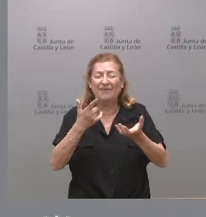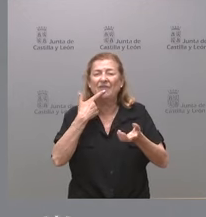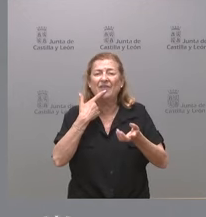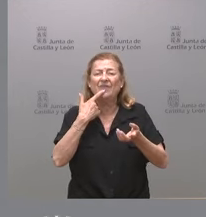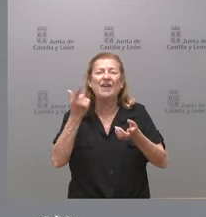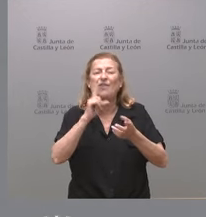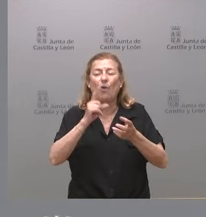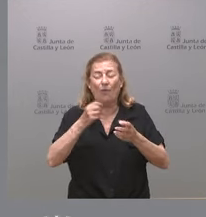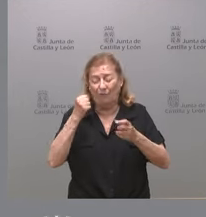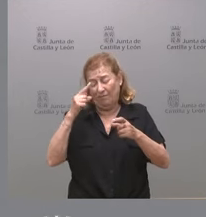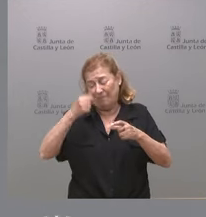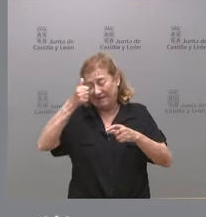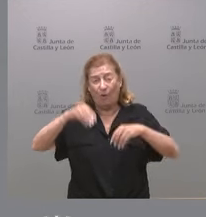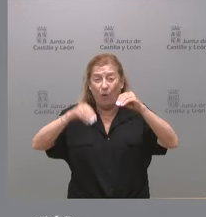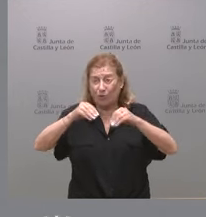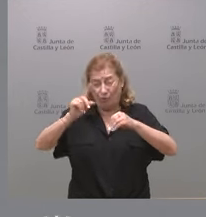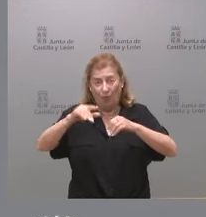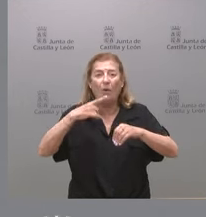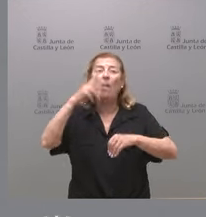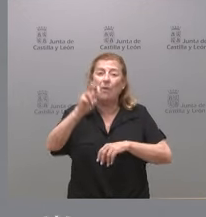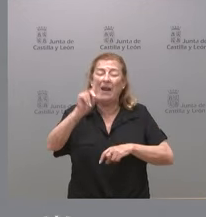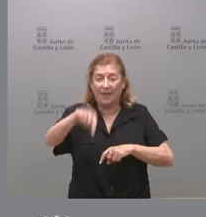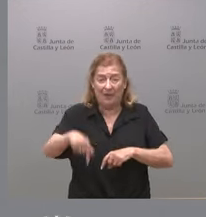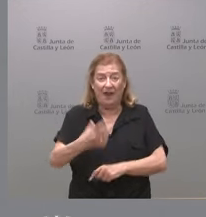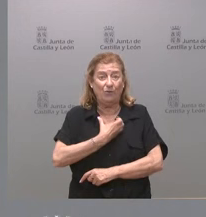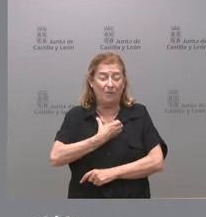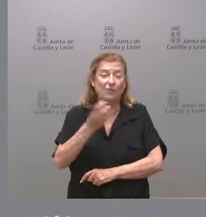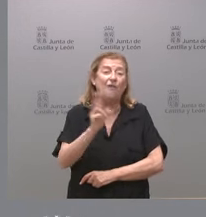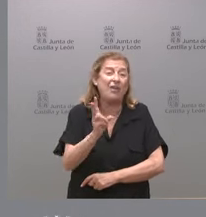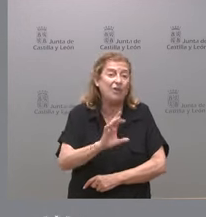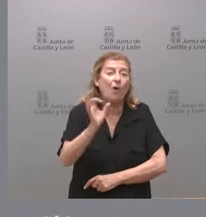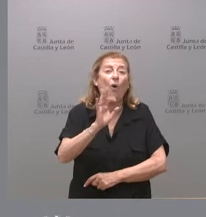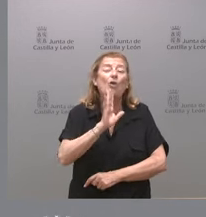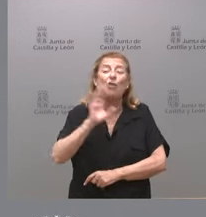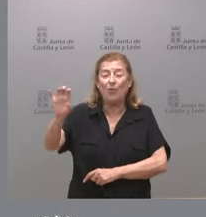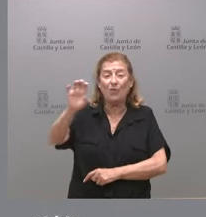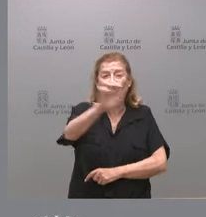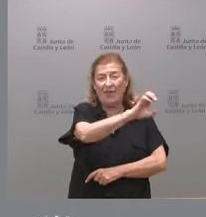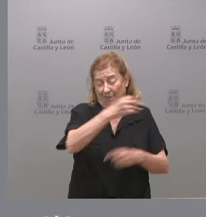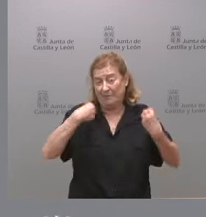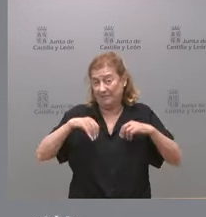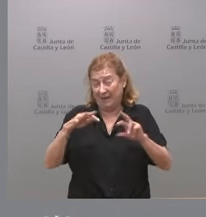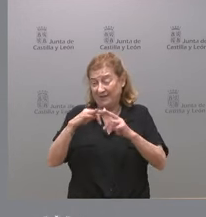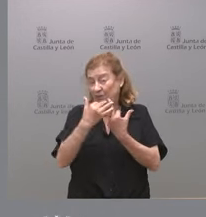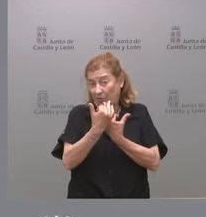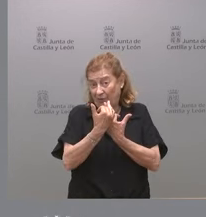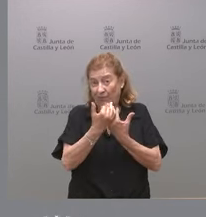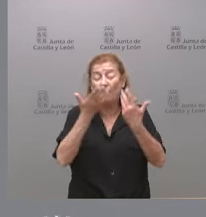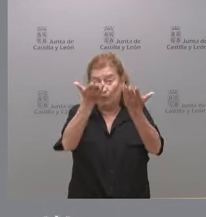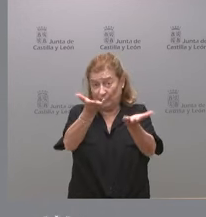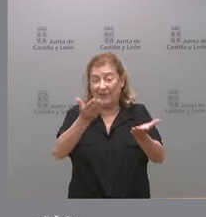las fuerzas más votadas vale también para otras como el Ayuntamiento de Valladolid o en aquellos lugares donde están en esa misma situación ustedes